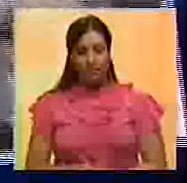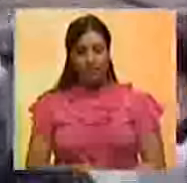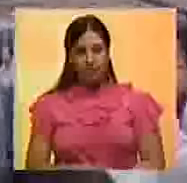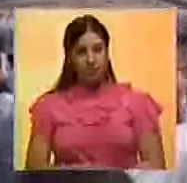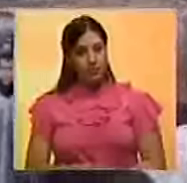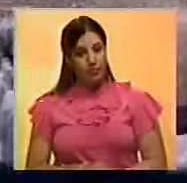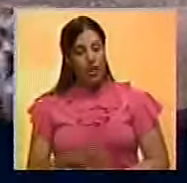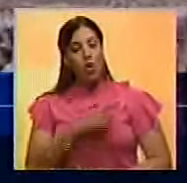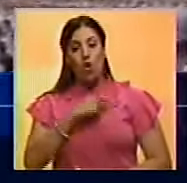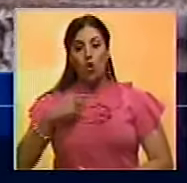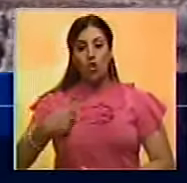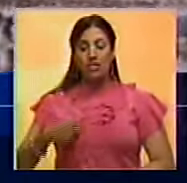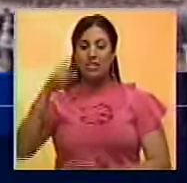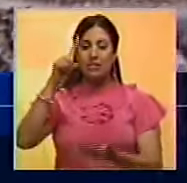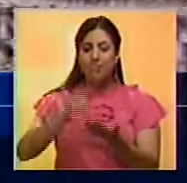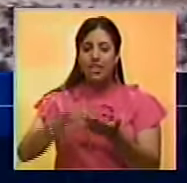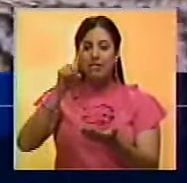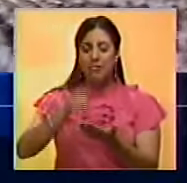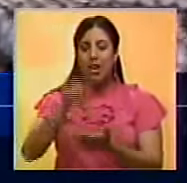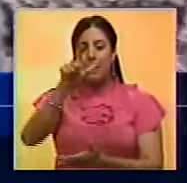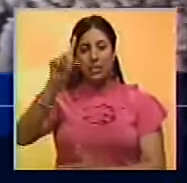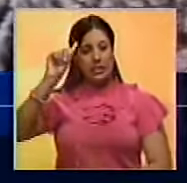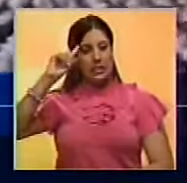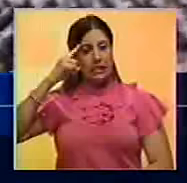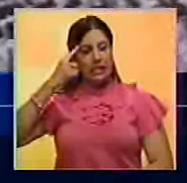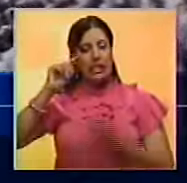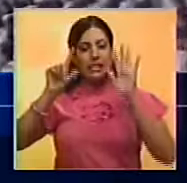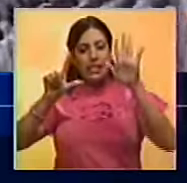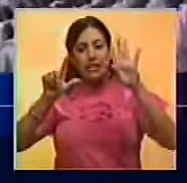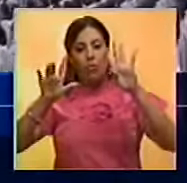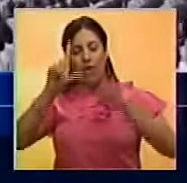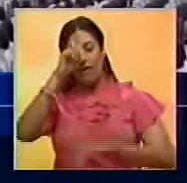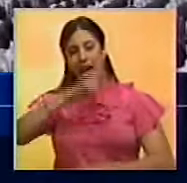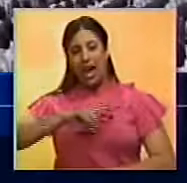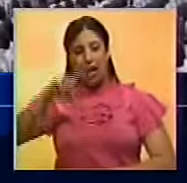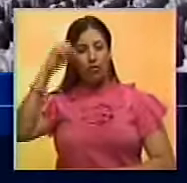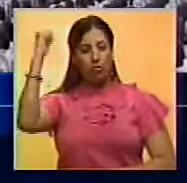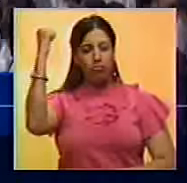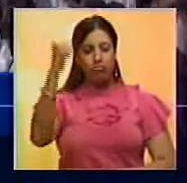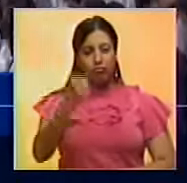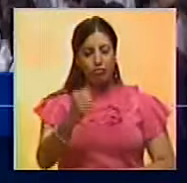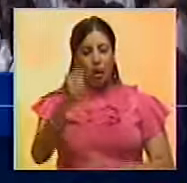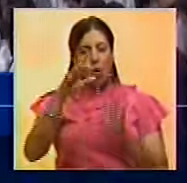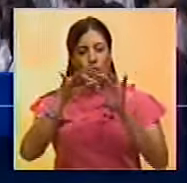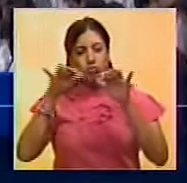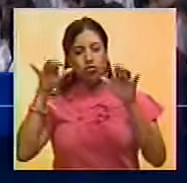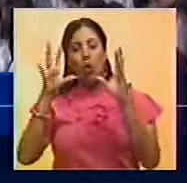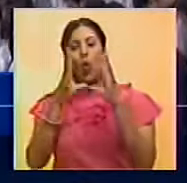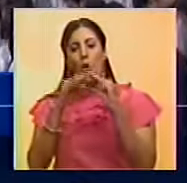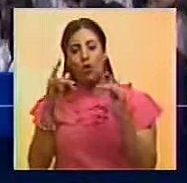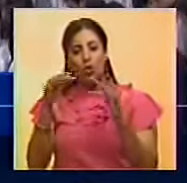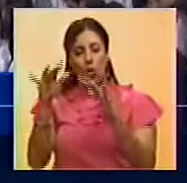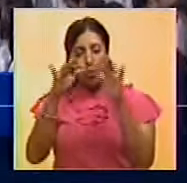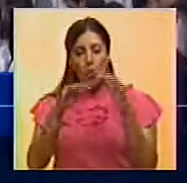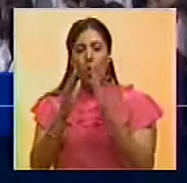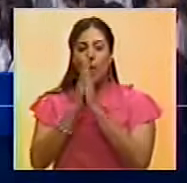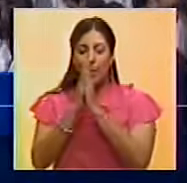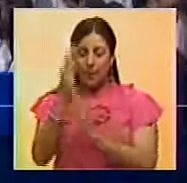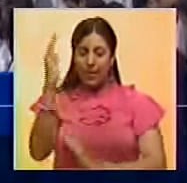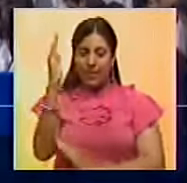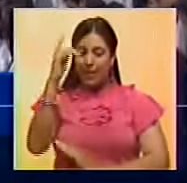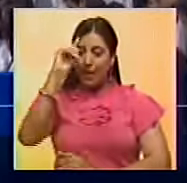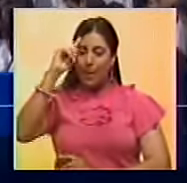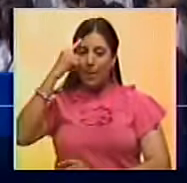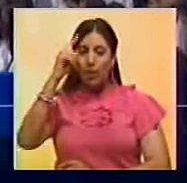En China miles de personas recordaron los 79 años de la masacre de Nanjing durante una ceremonia en